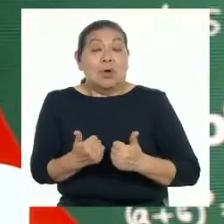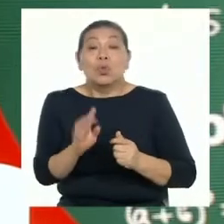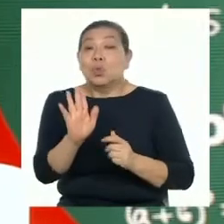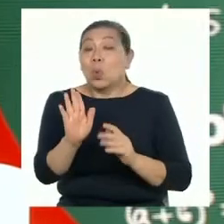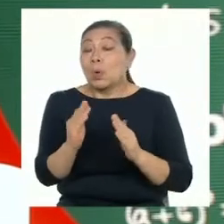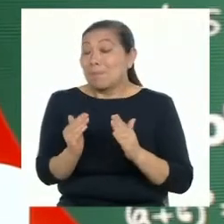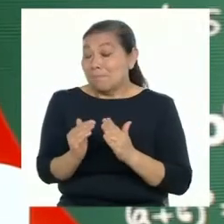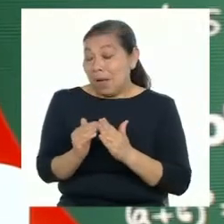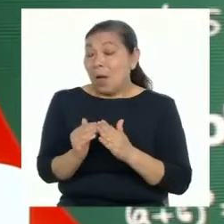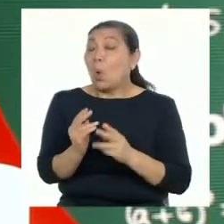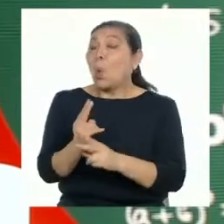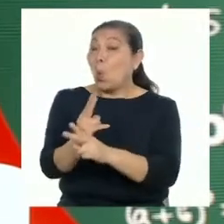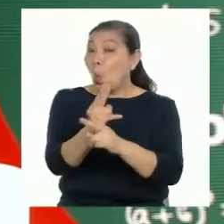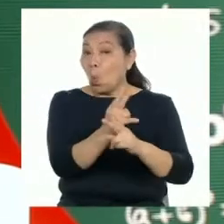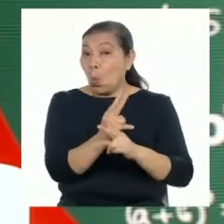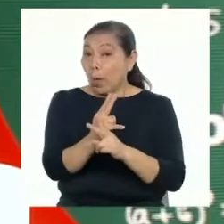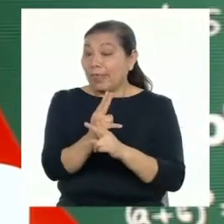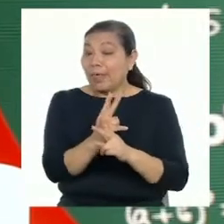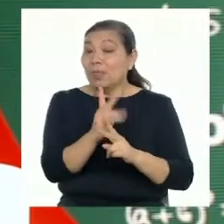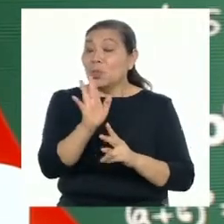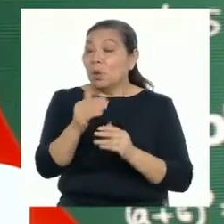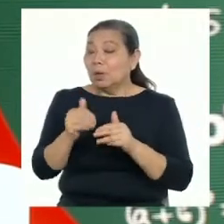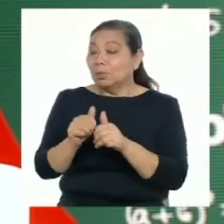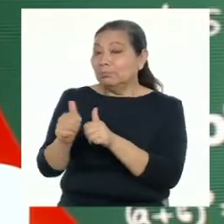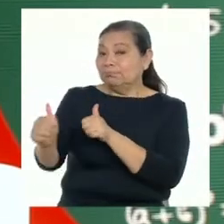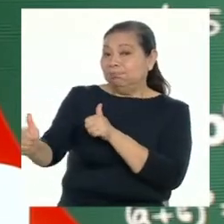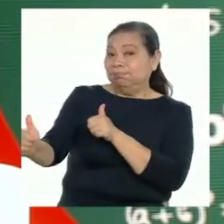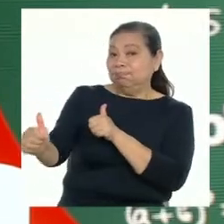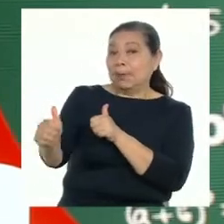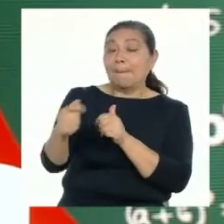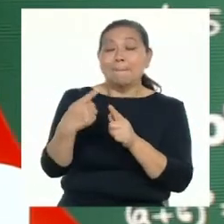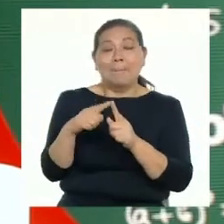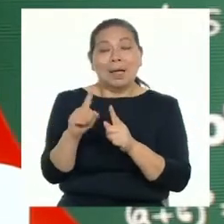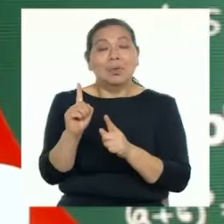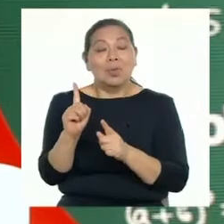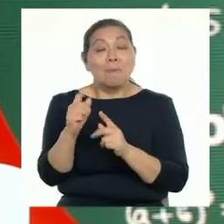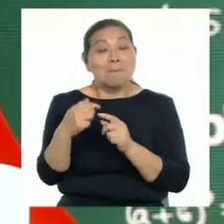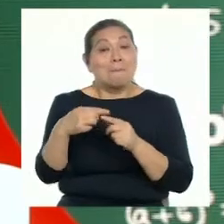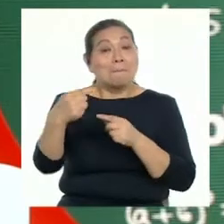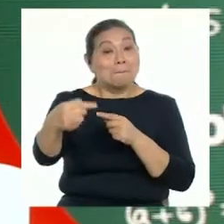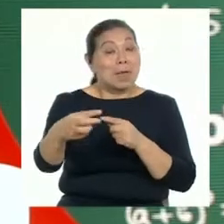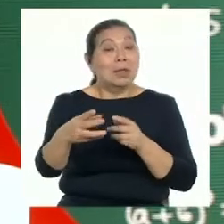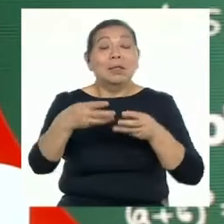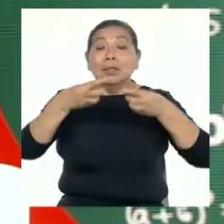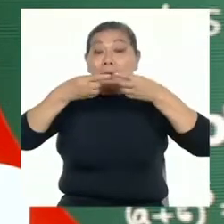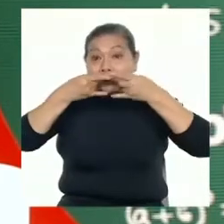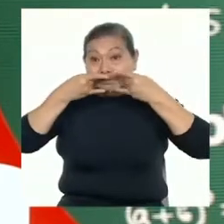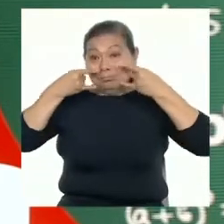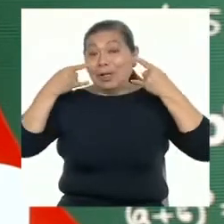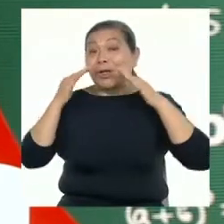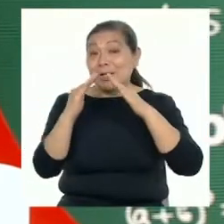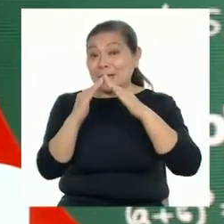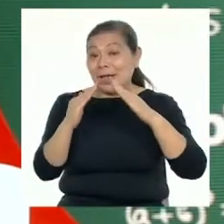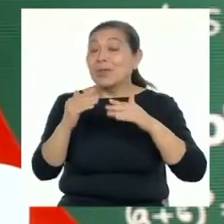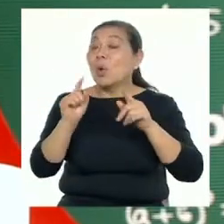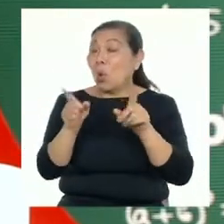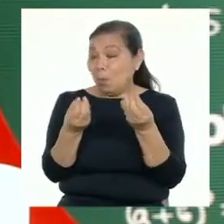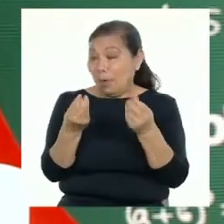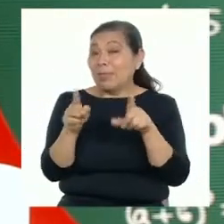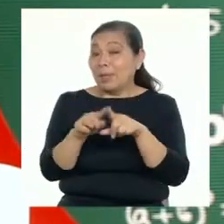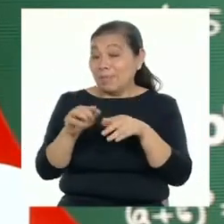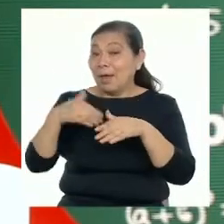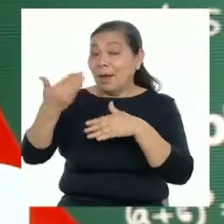aún más rigurosos con respetar la distancia social de más de un metro, usar mascarilla en casa y en la calle,